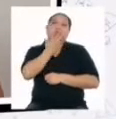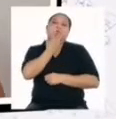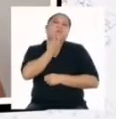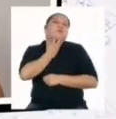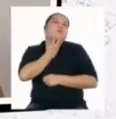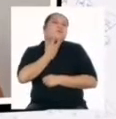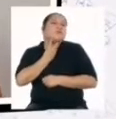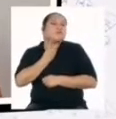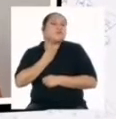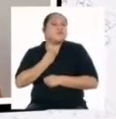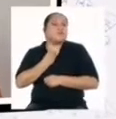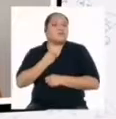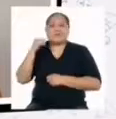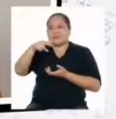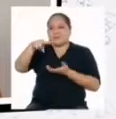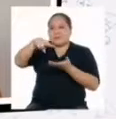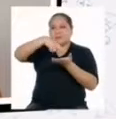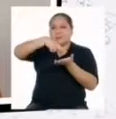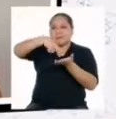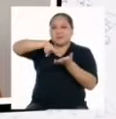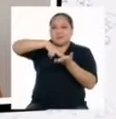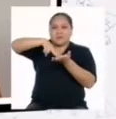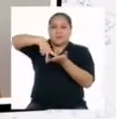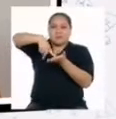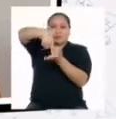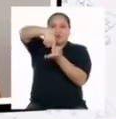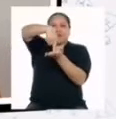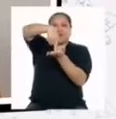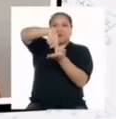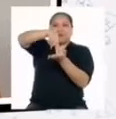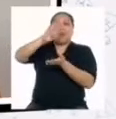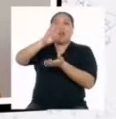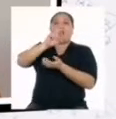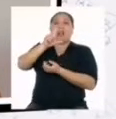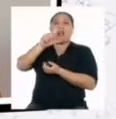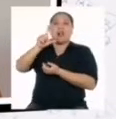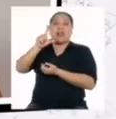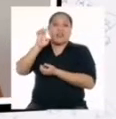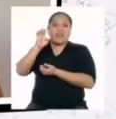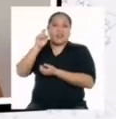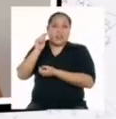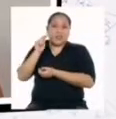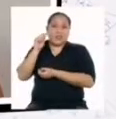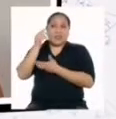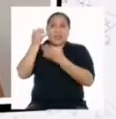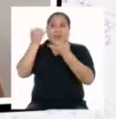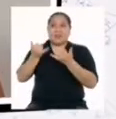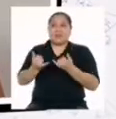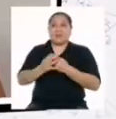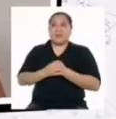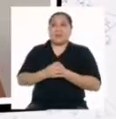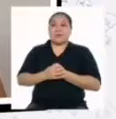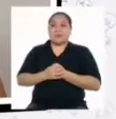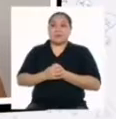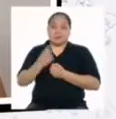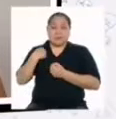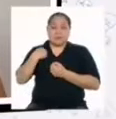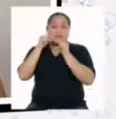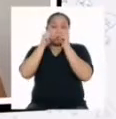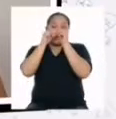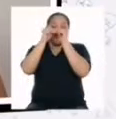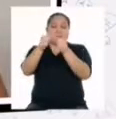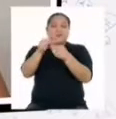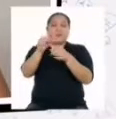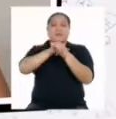pasión sobre la danza clásica, el arte del ballet. En la actualidad, lo sigo